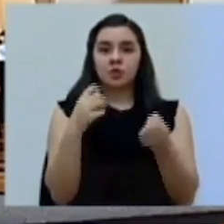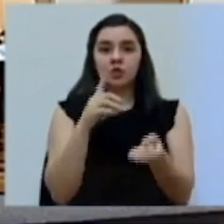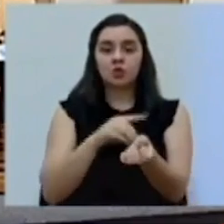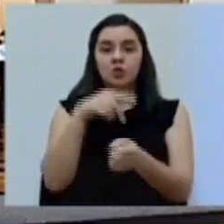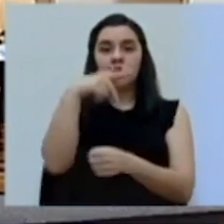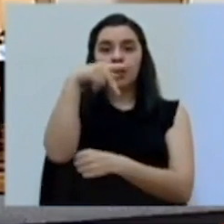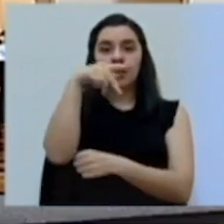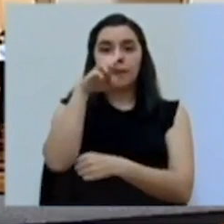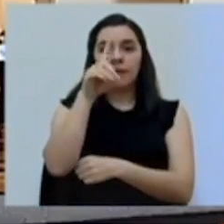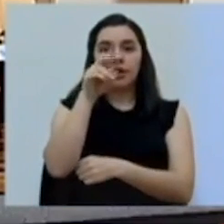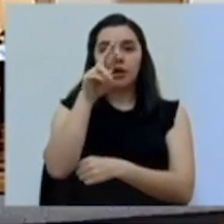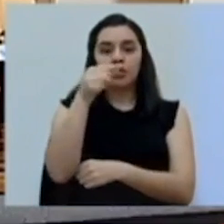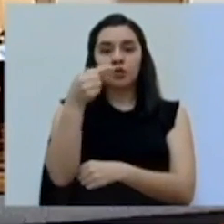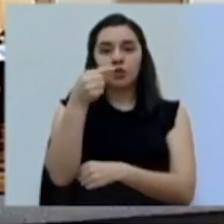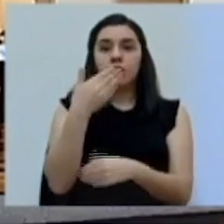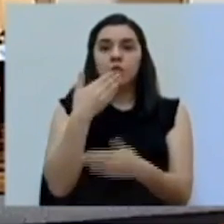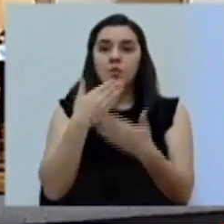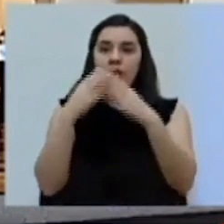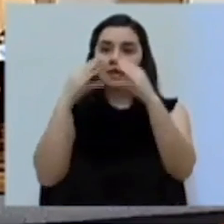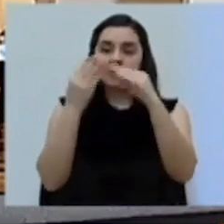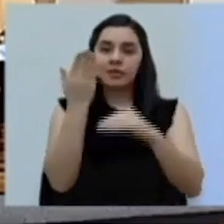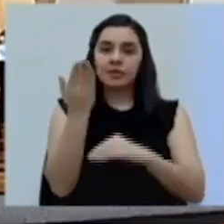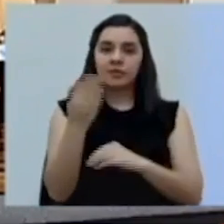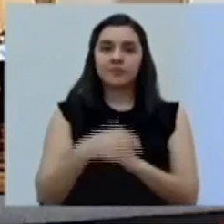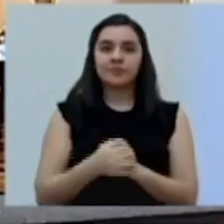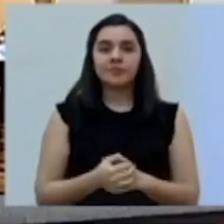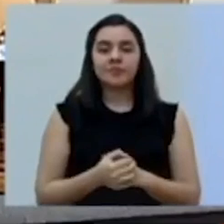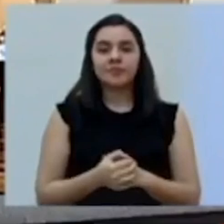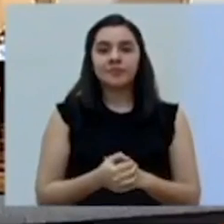doctor Pedro González. Muy buenas tardes, doctor González.